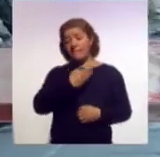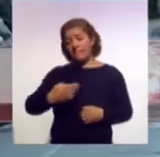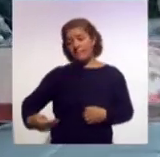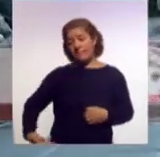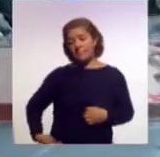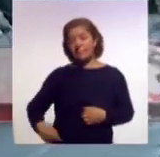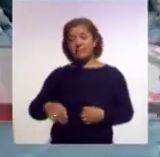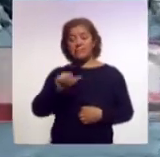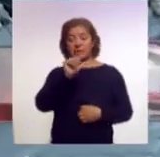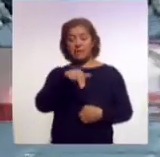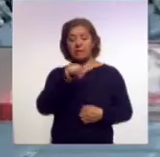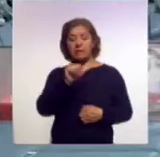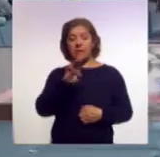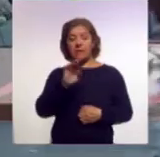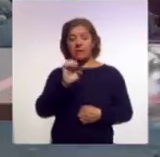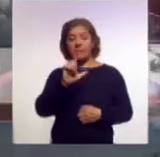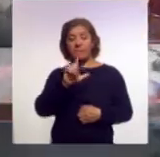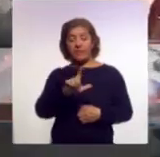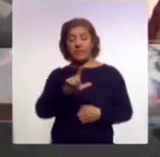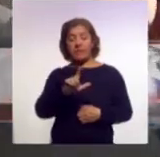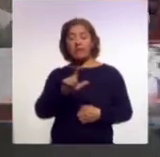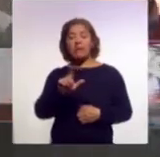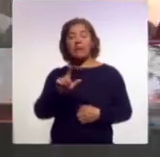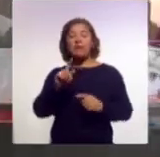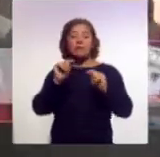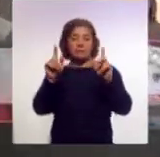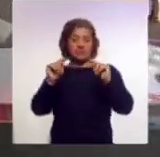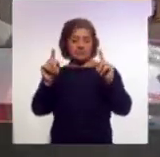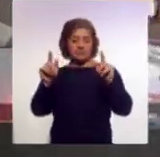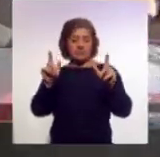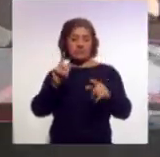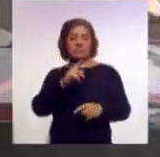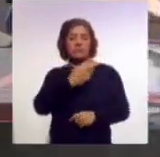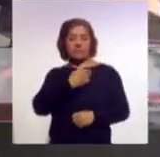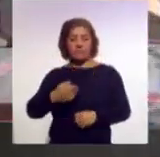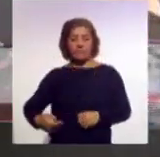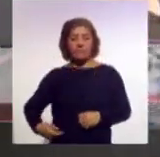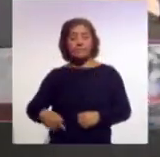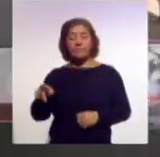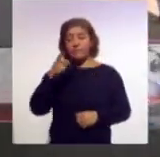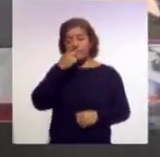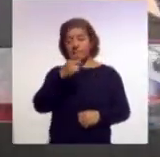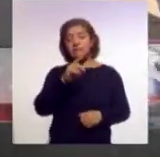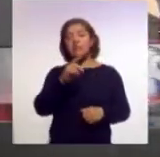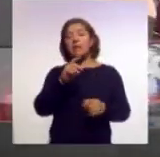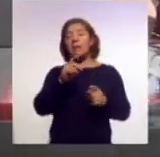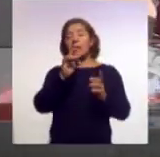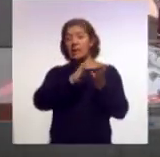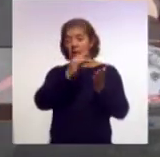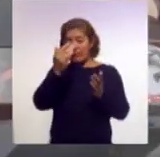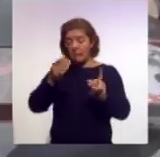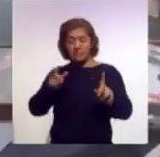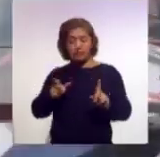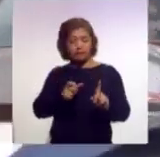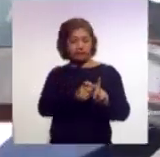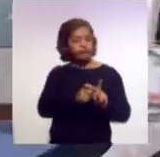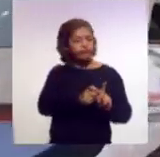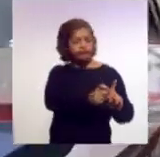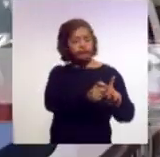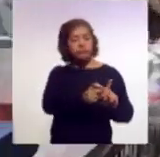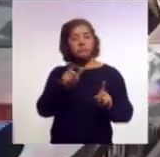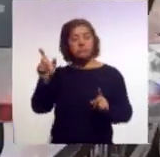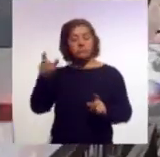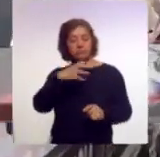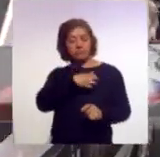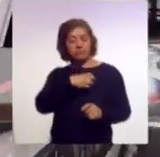Tlaxcala, Anabel Ábalos, Puenteca, resaltó que gracias al respaldo del gobierno del estado, la ciudad capital recibió recursos